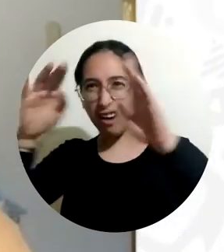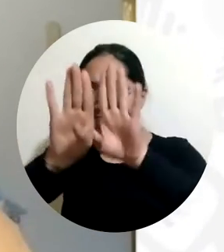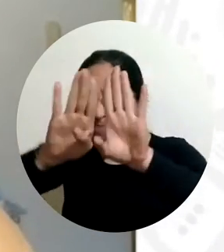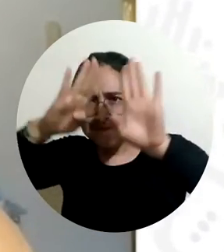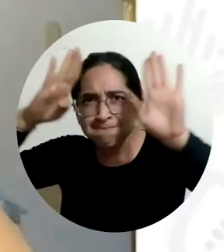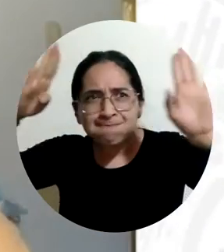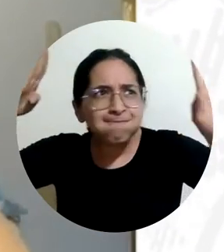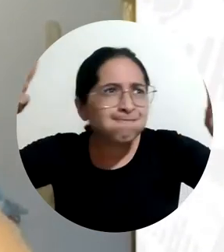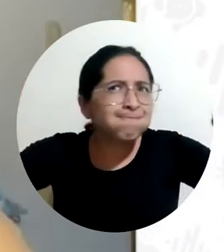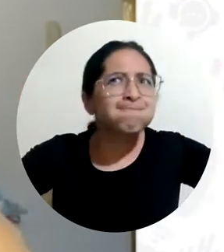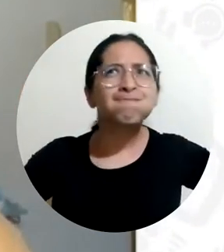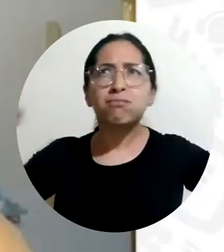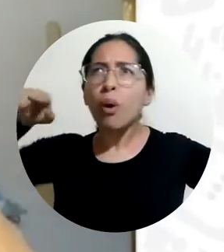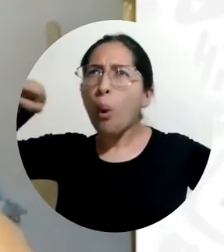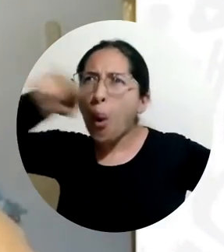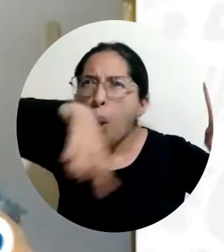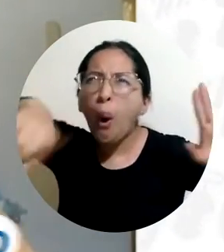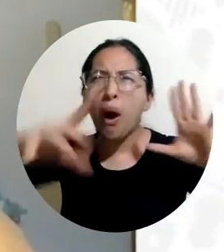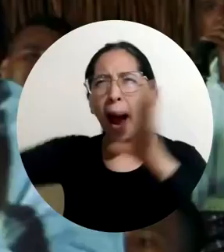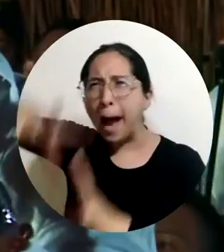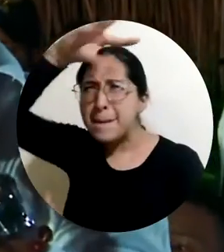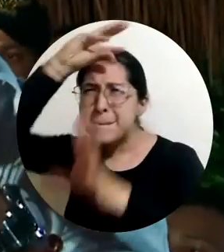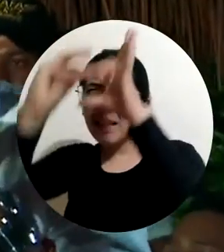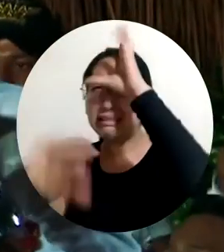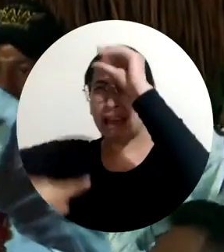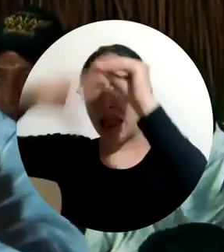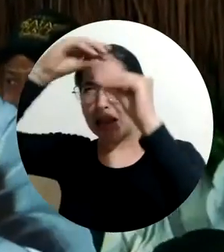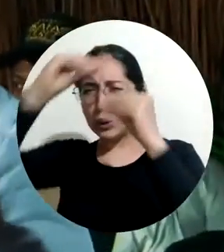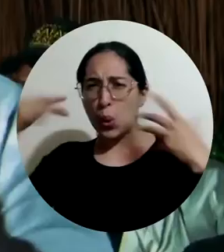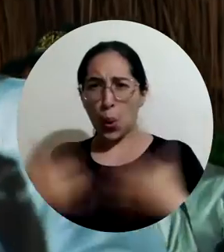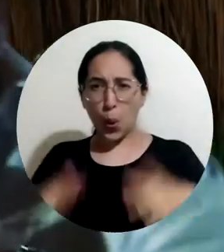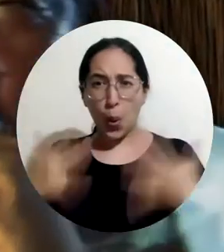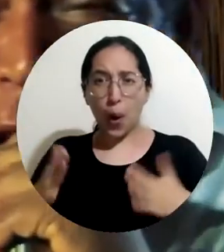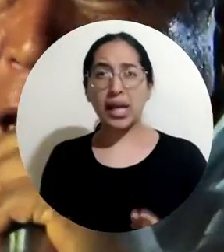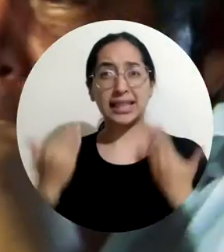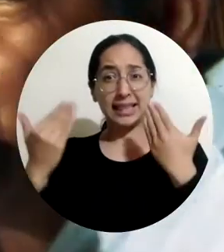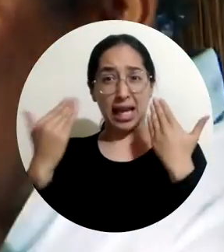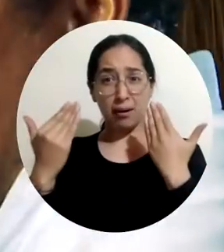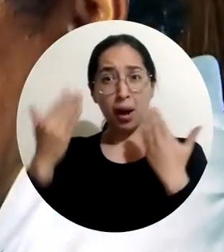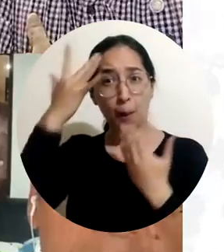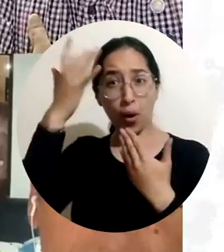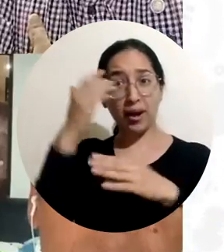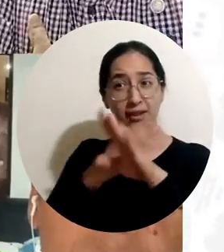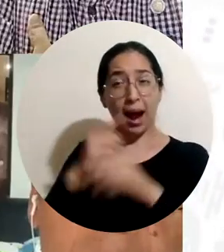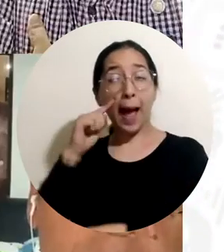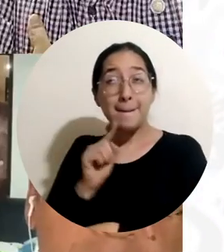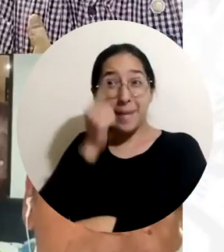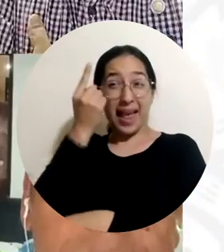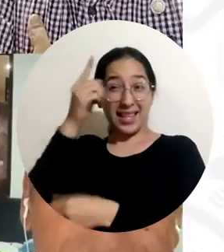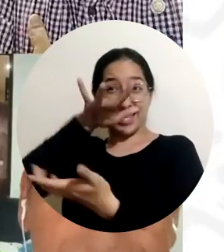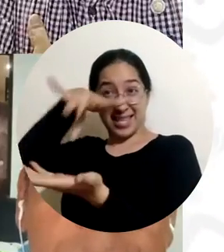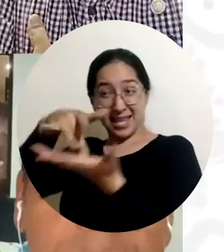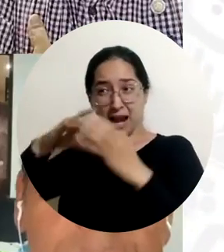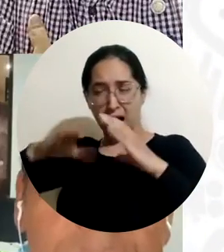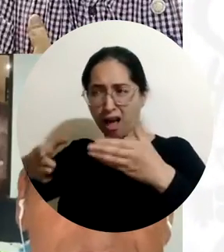grande, que va a fortalecer todo ese potencial que yo tengo y me va a enriquecer porque ya en las primeras